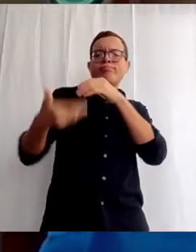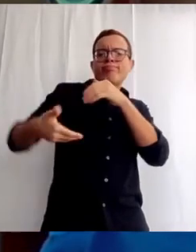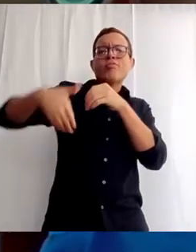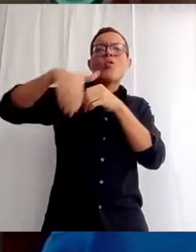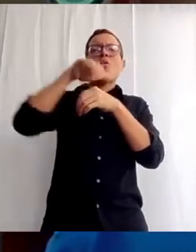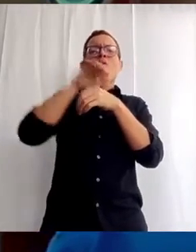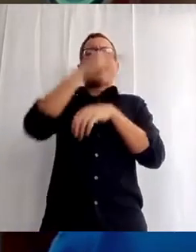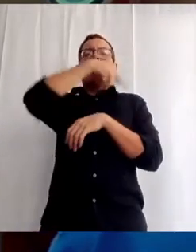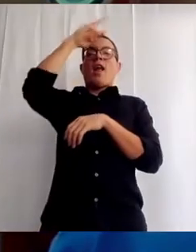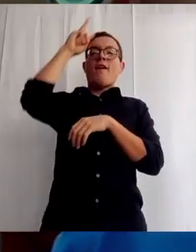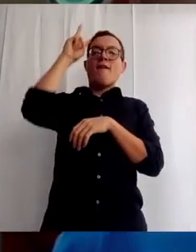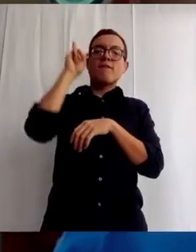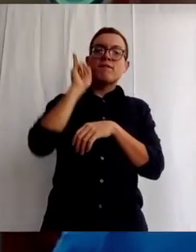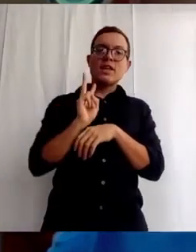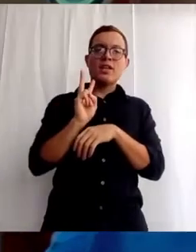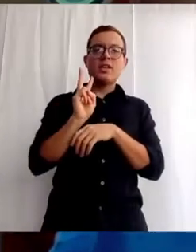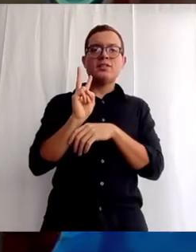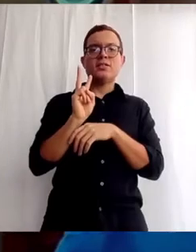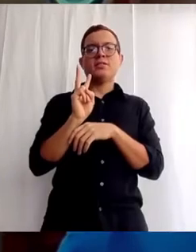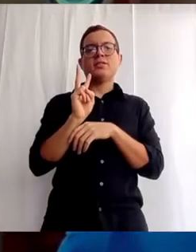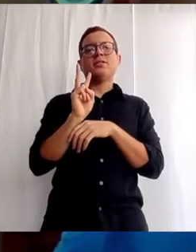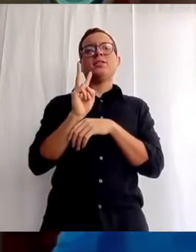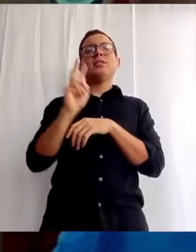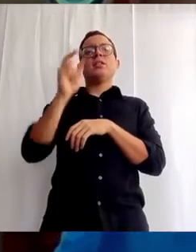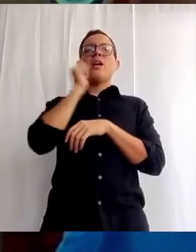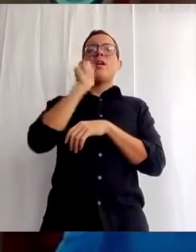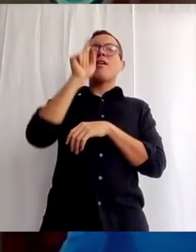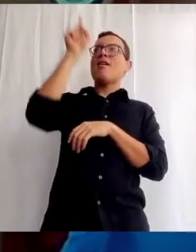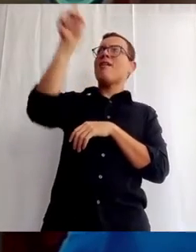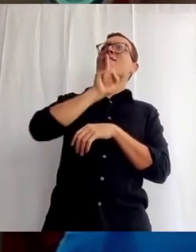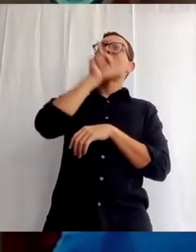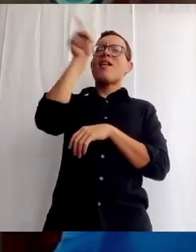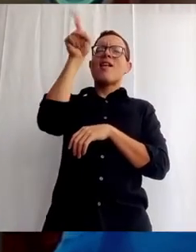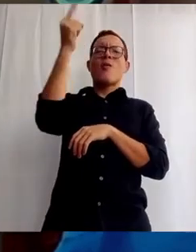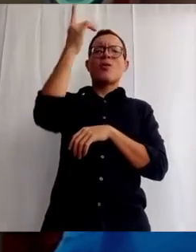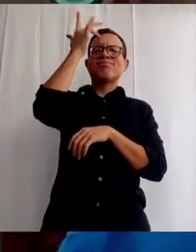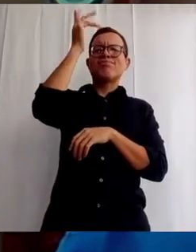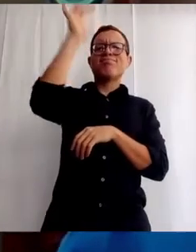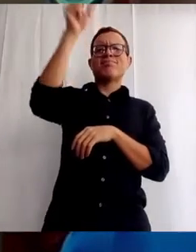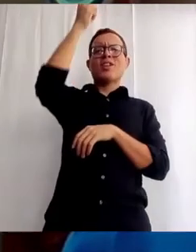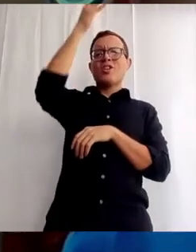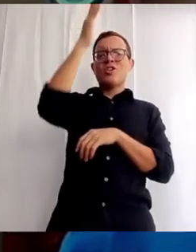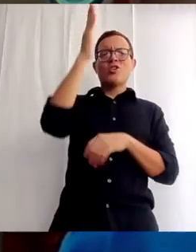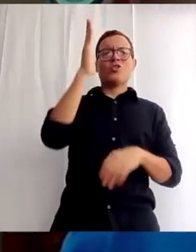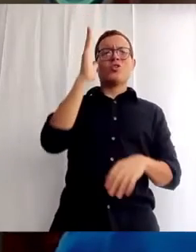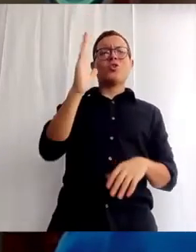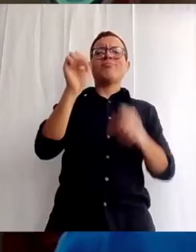la Santísima Virgen María, trono de la sabiduría, madre de Dios, para salir adelante.